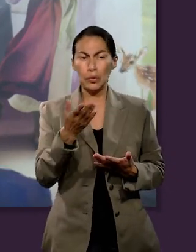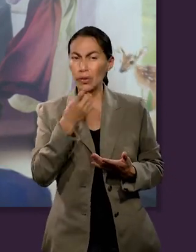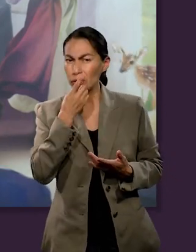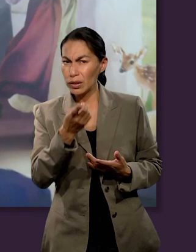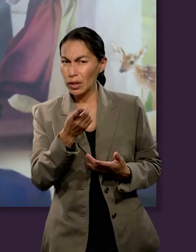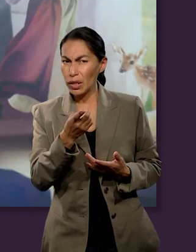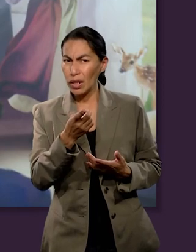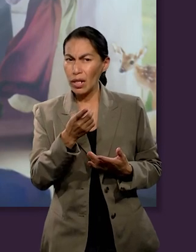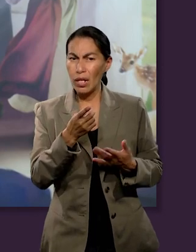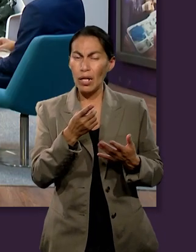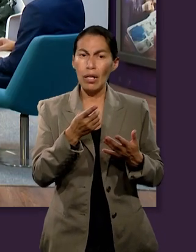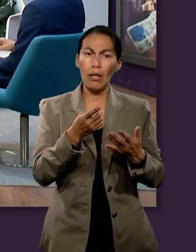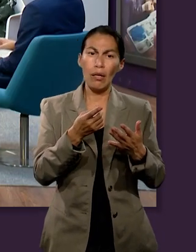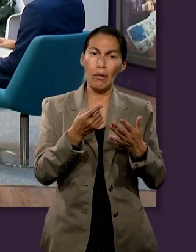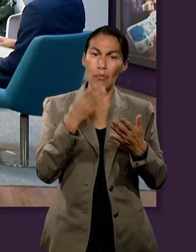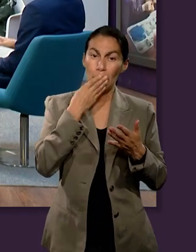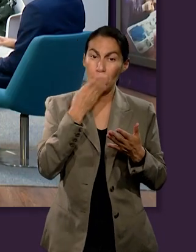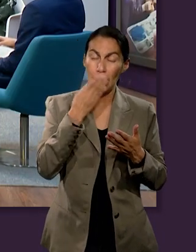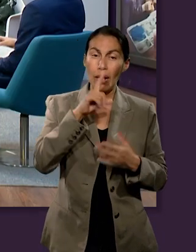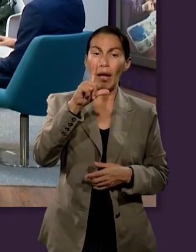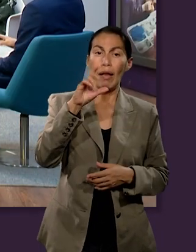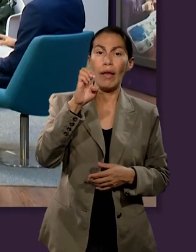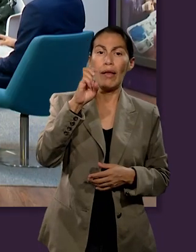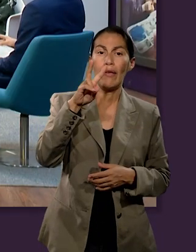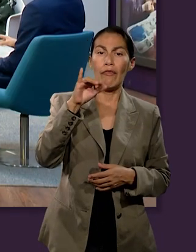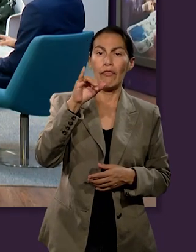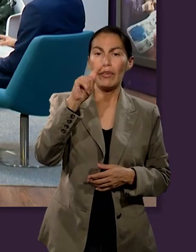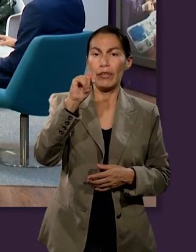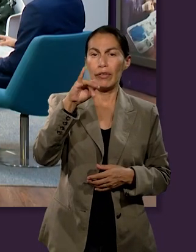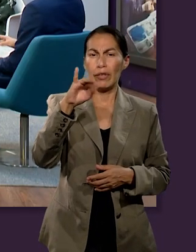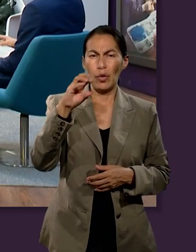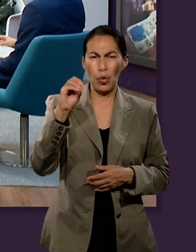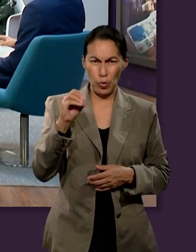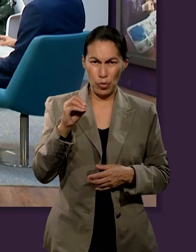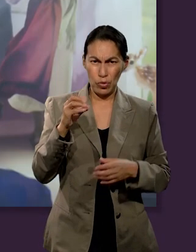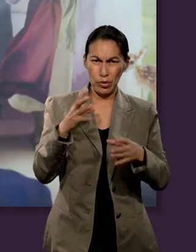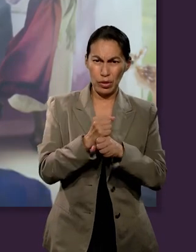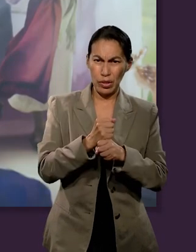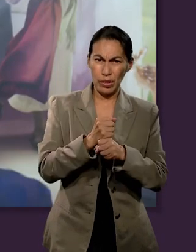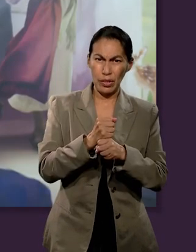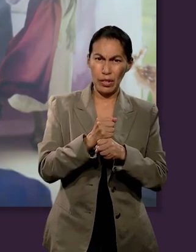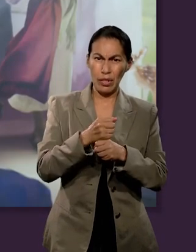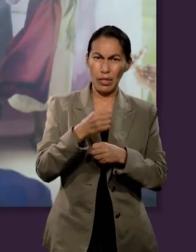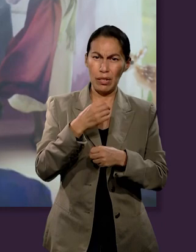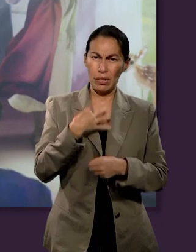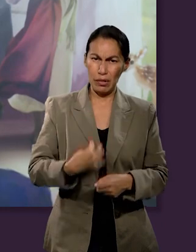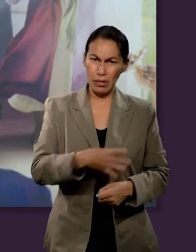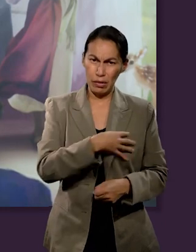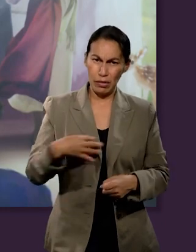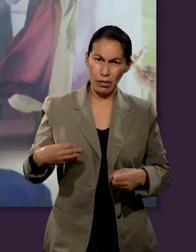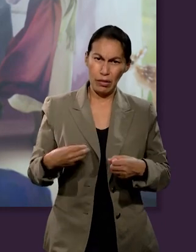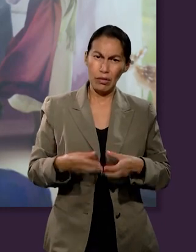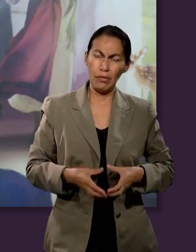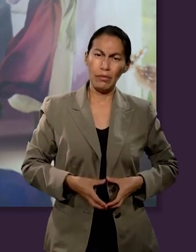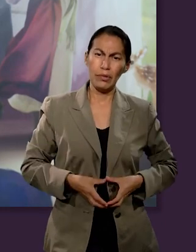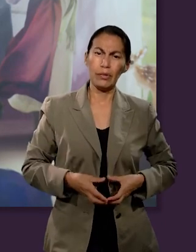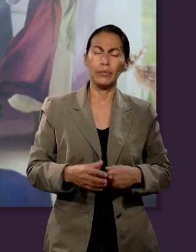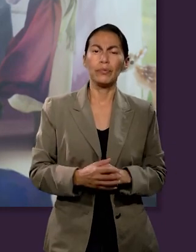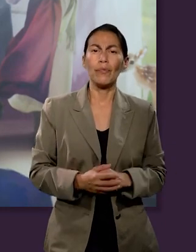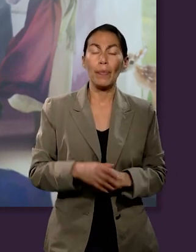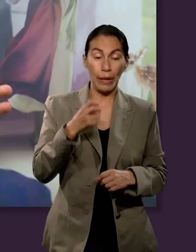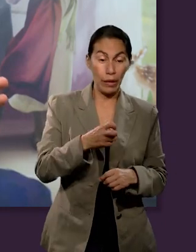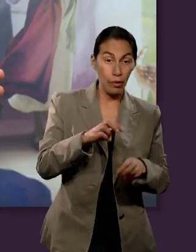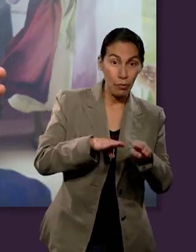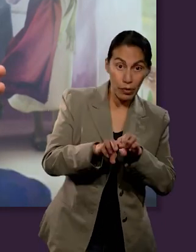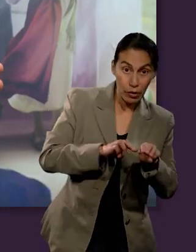identifica como tal, encontramos en Levíticos que el 10% es utilizado exclusivamente para el sustento